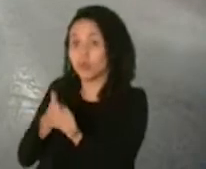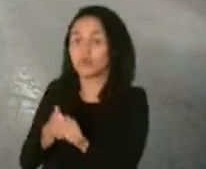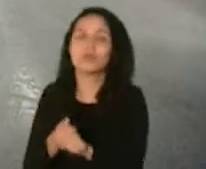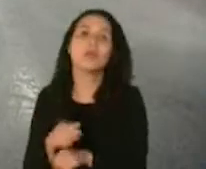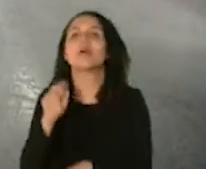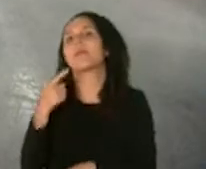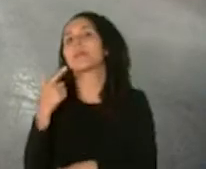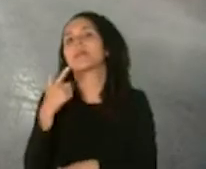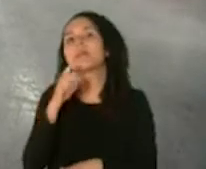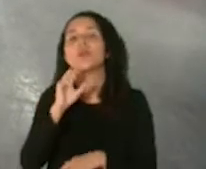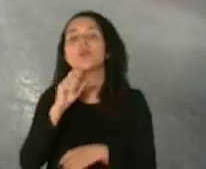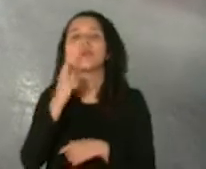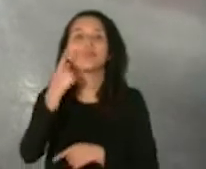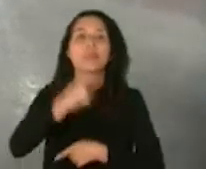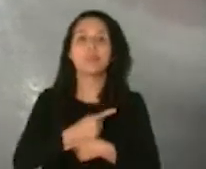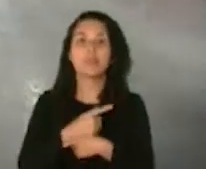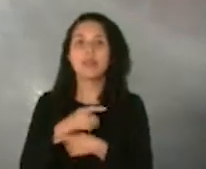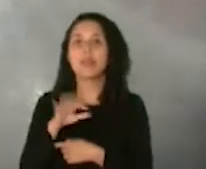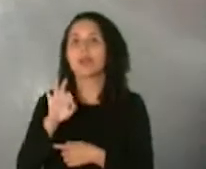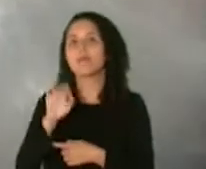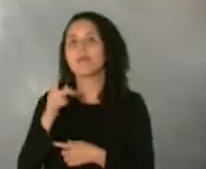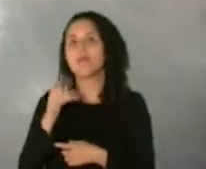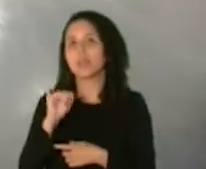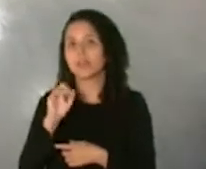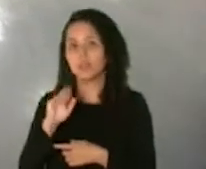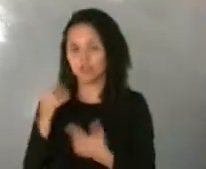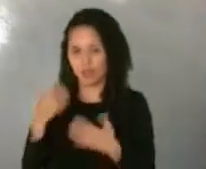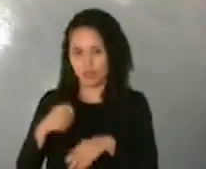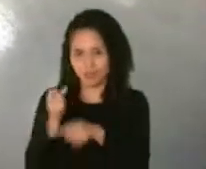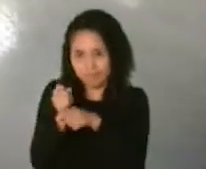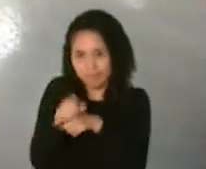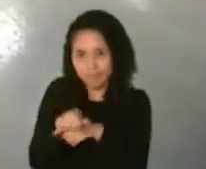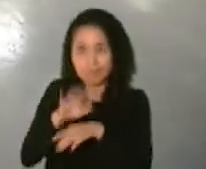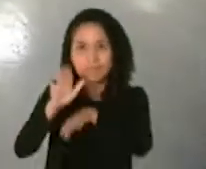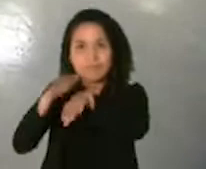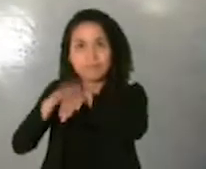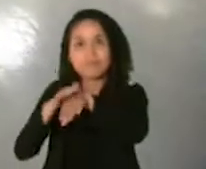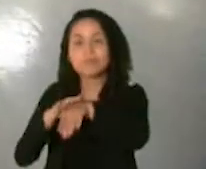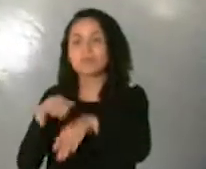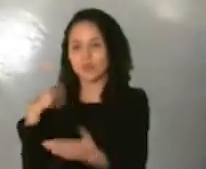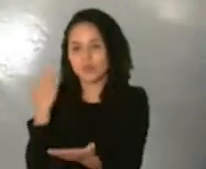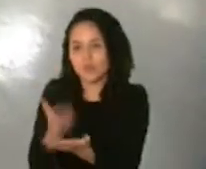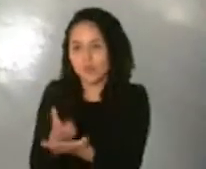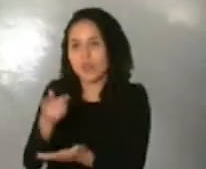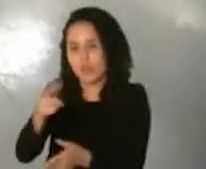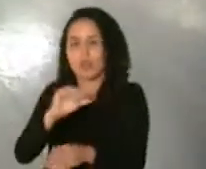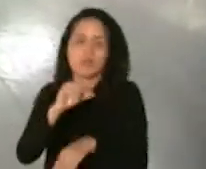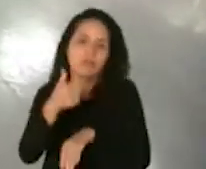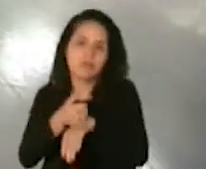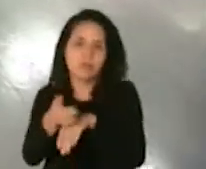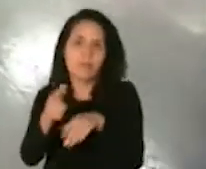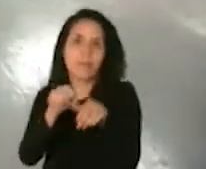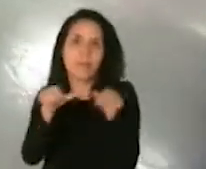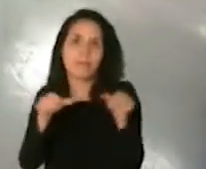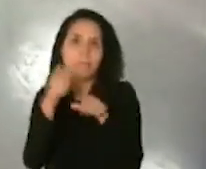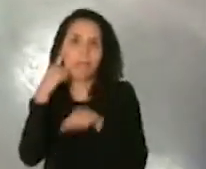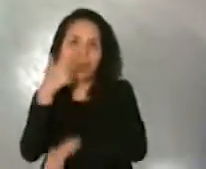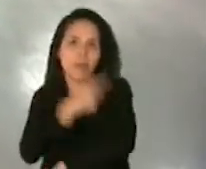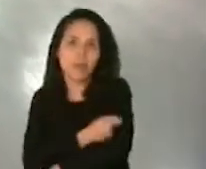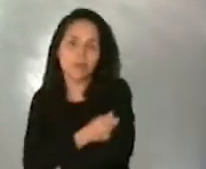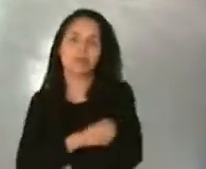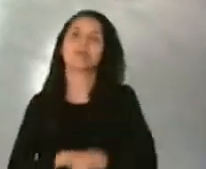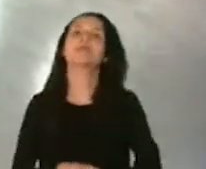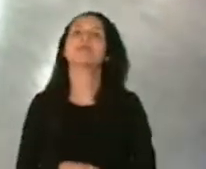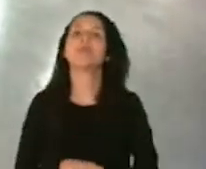le va a enviar un mensaje de que le toca que llegue al sitio de vacunación. Hemos hablado de 21 o 28 días pero usted puede